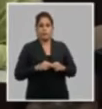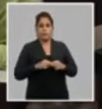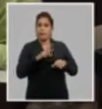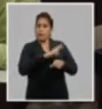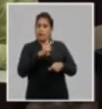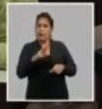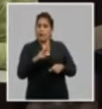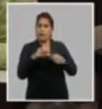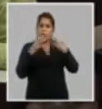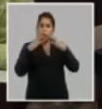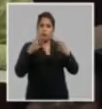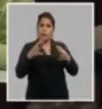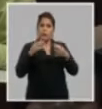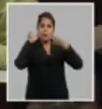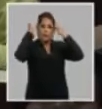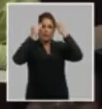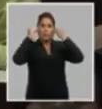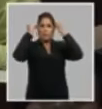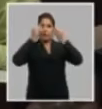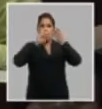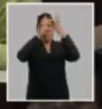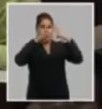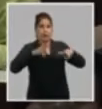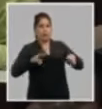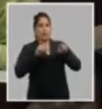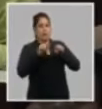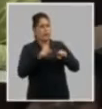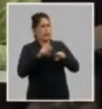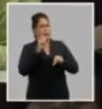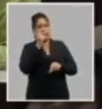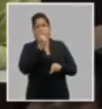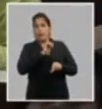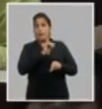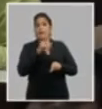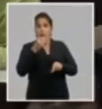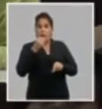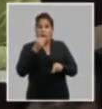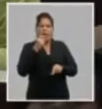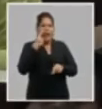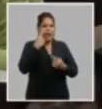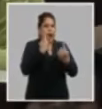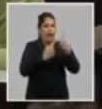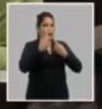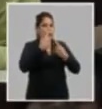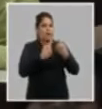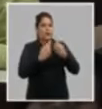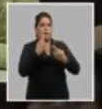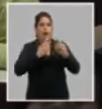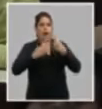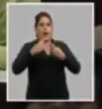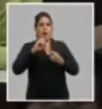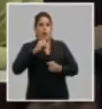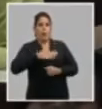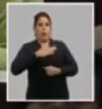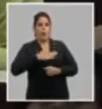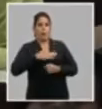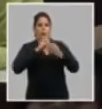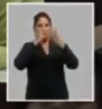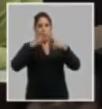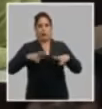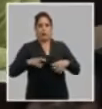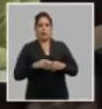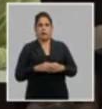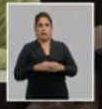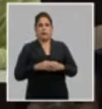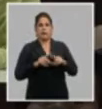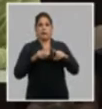obra de la revolución si pensamos en las redes sociales sencillamente es la que hay que buscar conectar con el escenario de las redes sociales